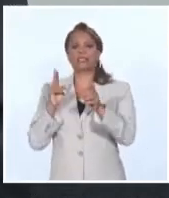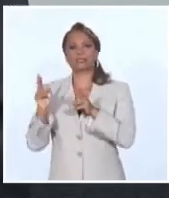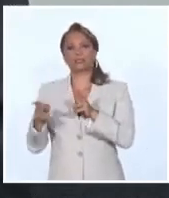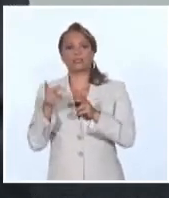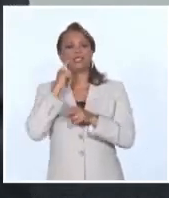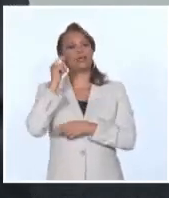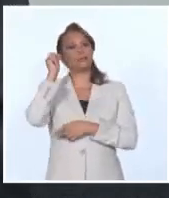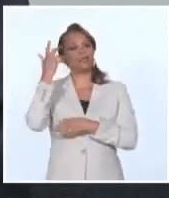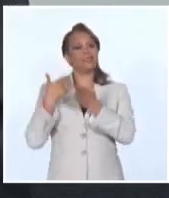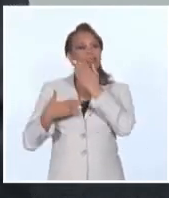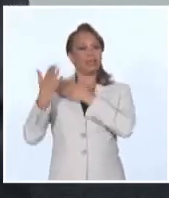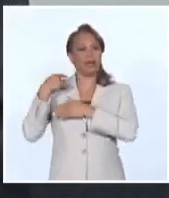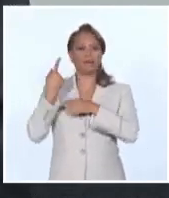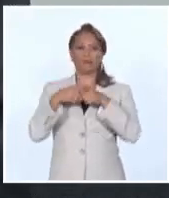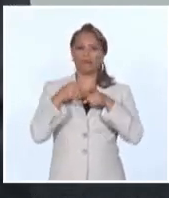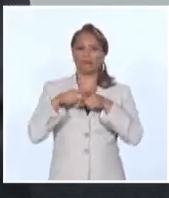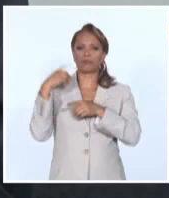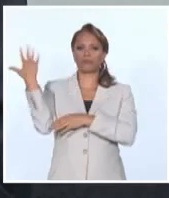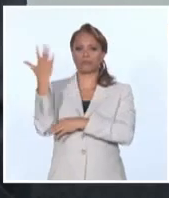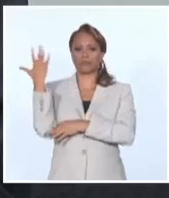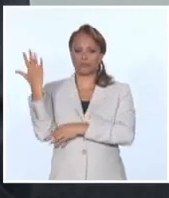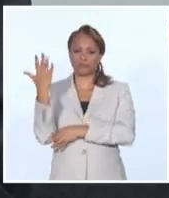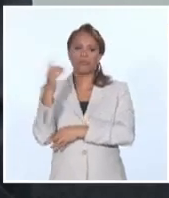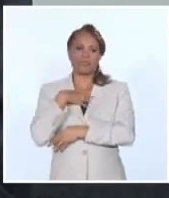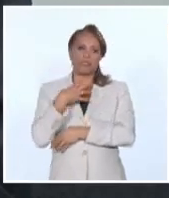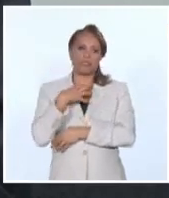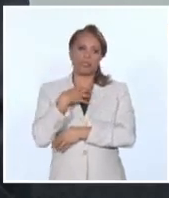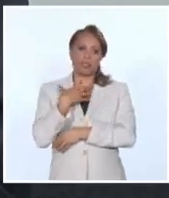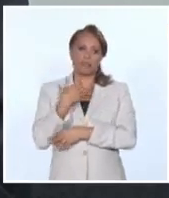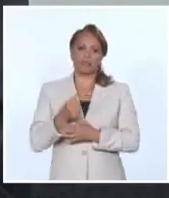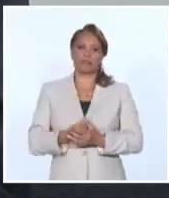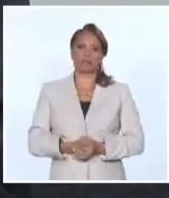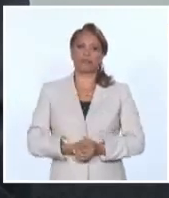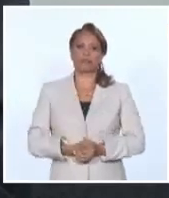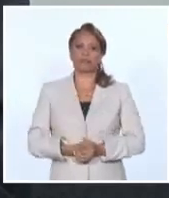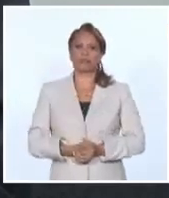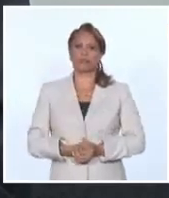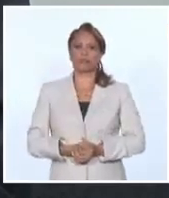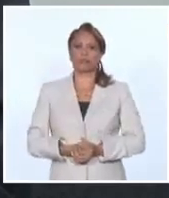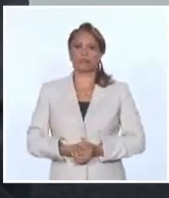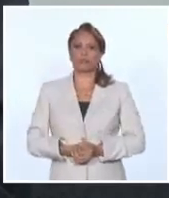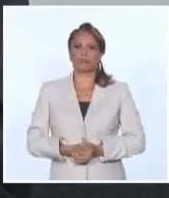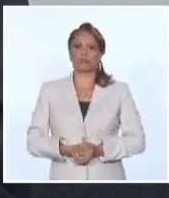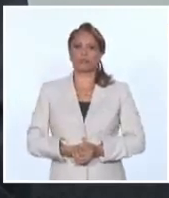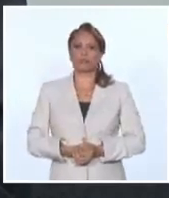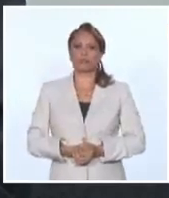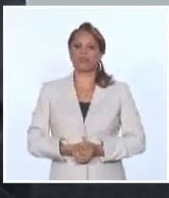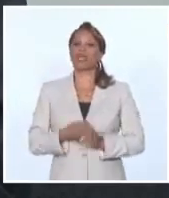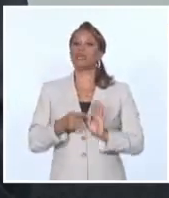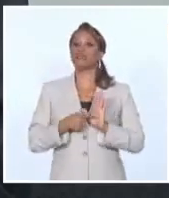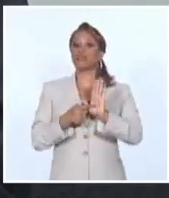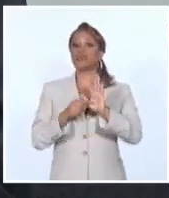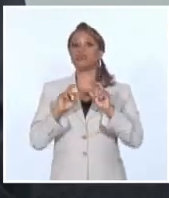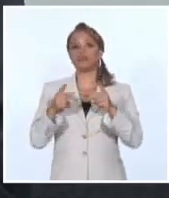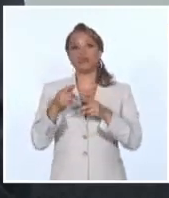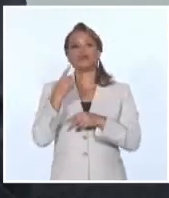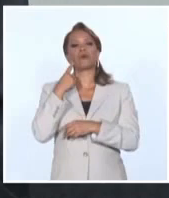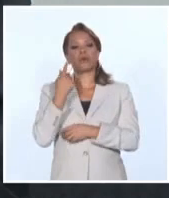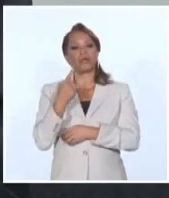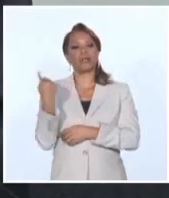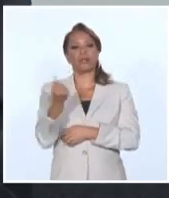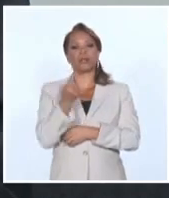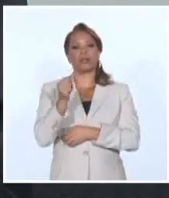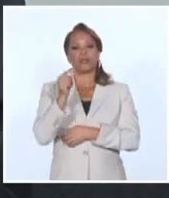experiencias que también tienen, incluso recientes, las provincias, lo que demuestra una vez más la capacidad que tiene nuestro